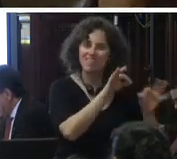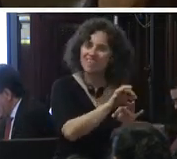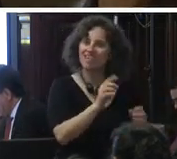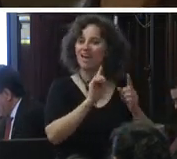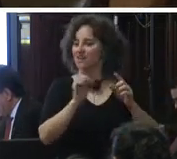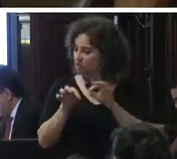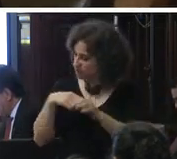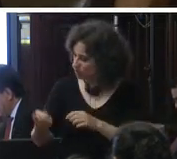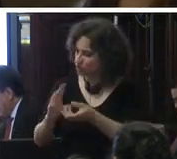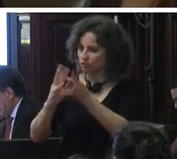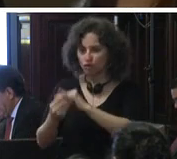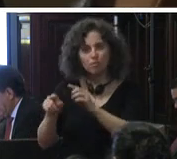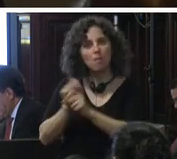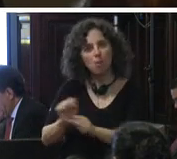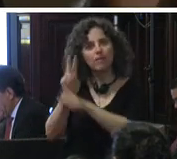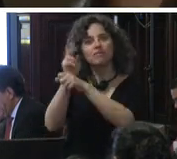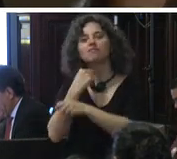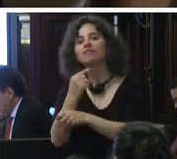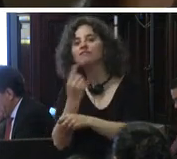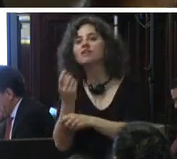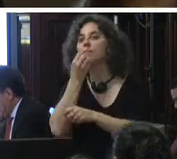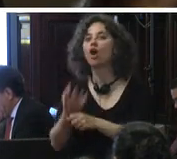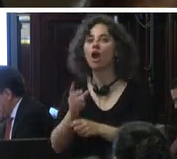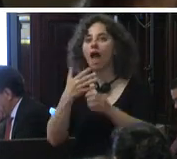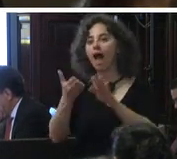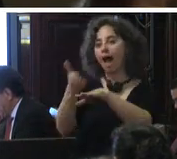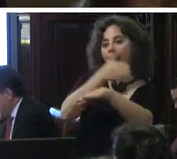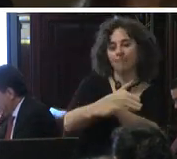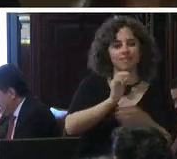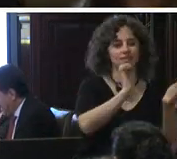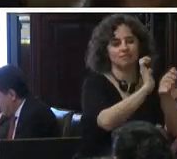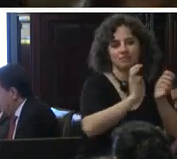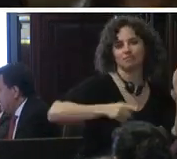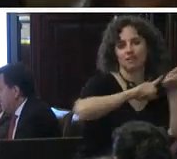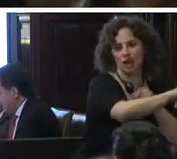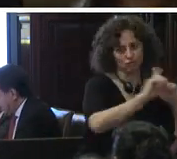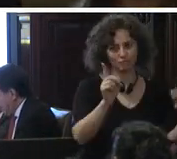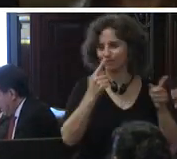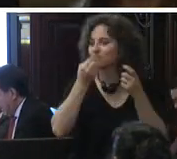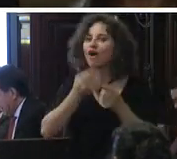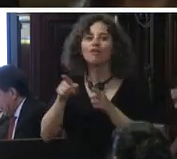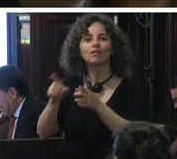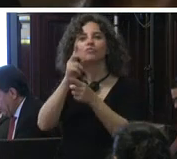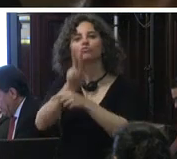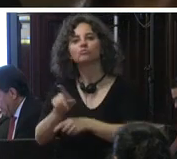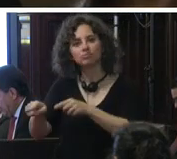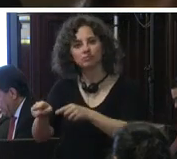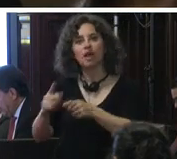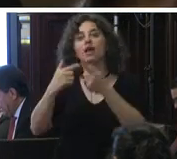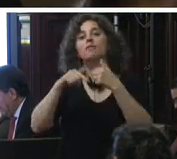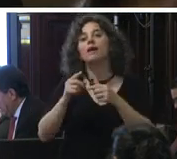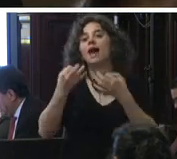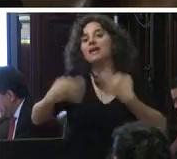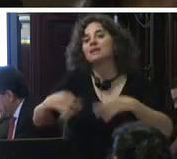sin que se recurran al esquema de reclusión pero haciendo uso de los mismos cuando sea necesario para asegurar el acceso a la justicia y